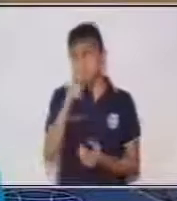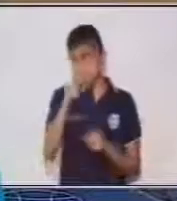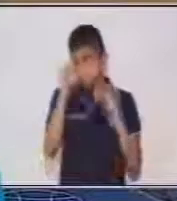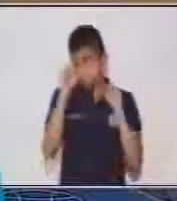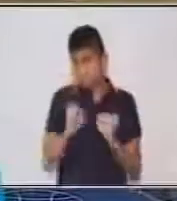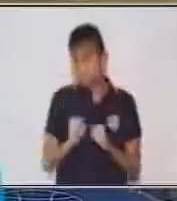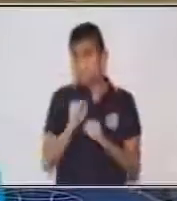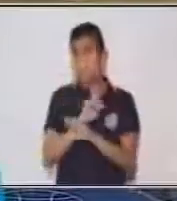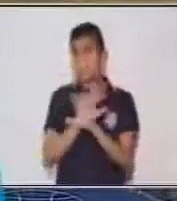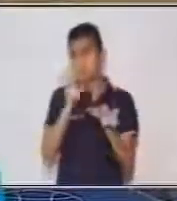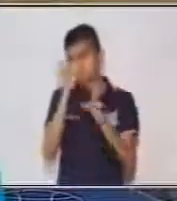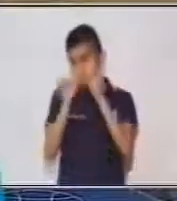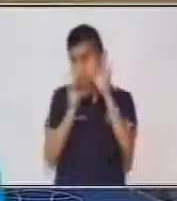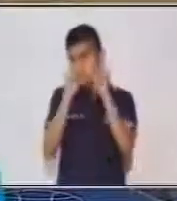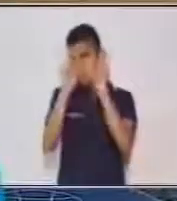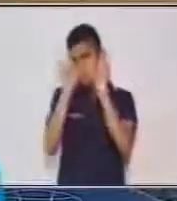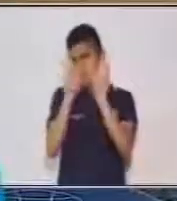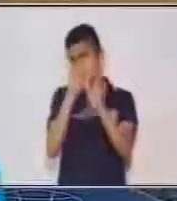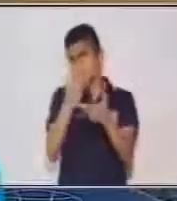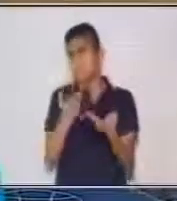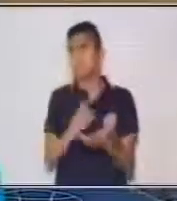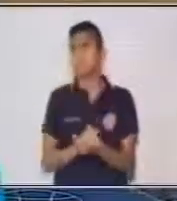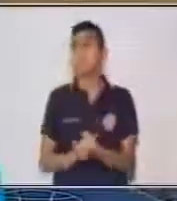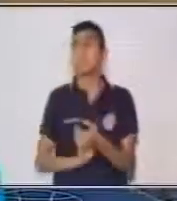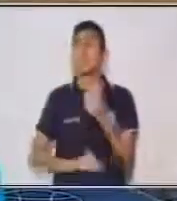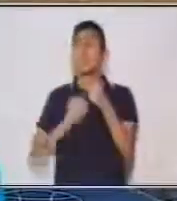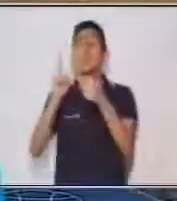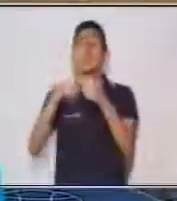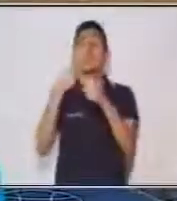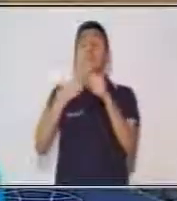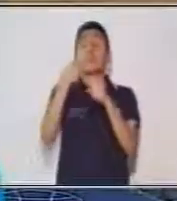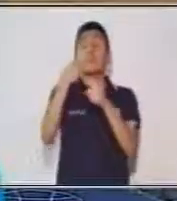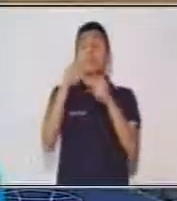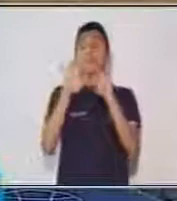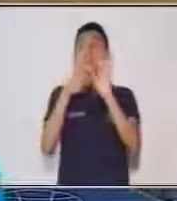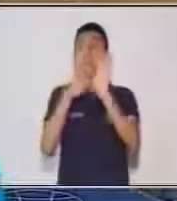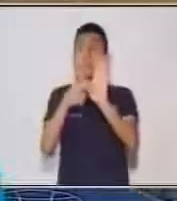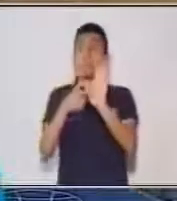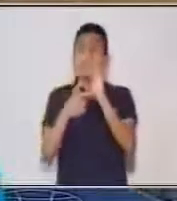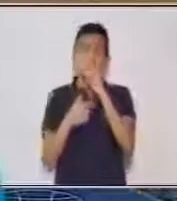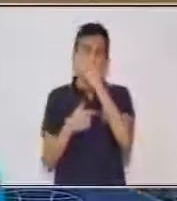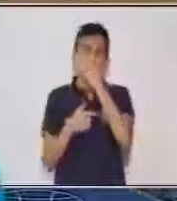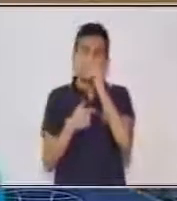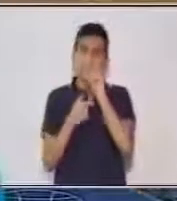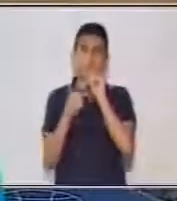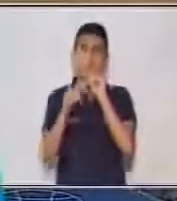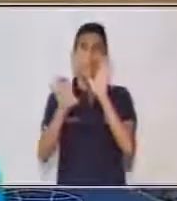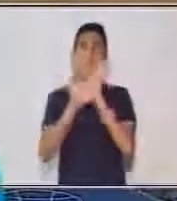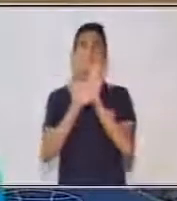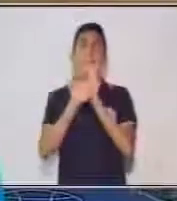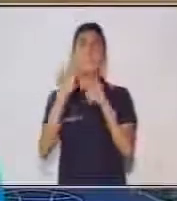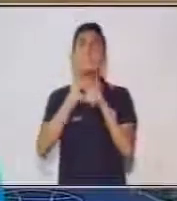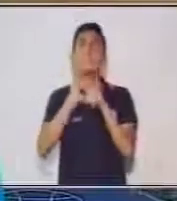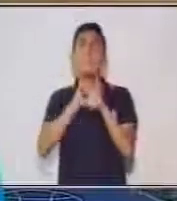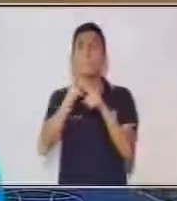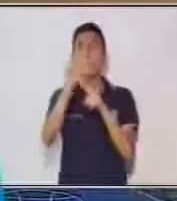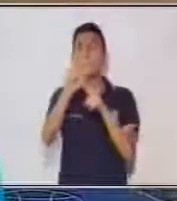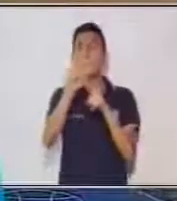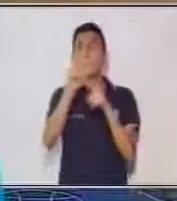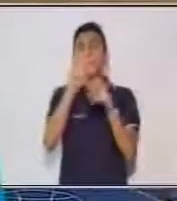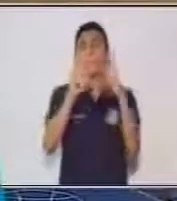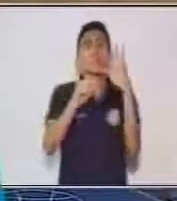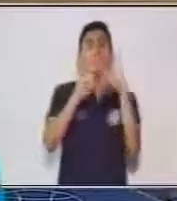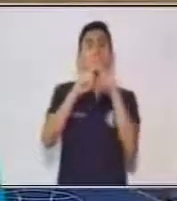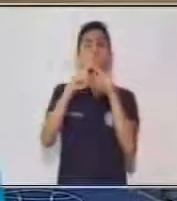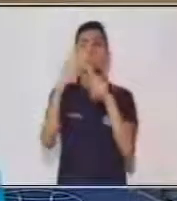cuando te presentan así. Entonces, sería 4